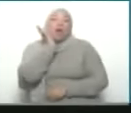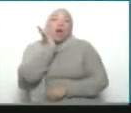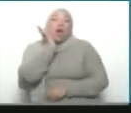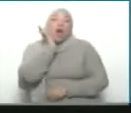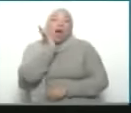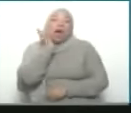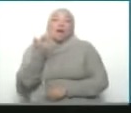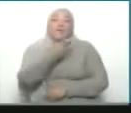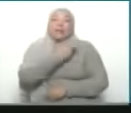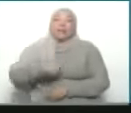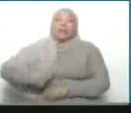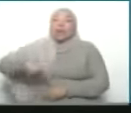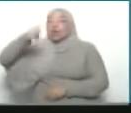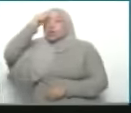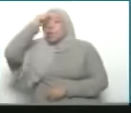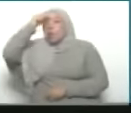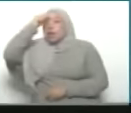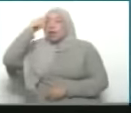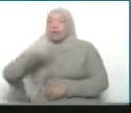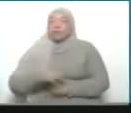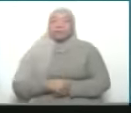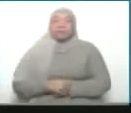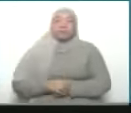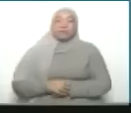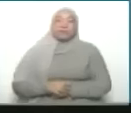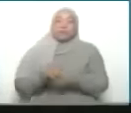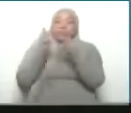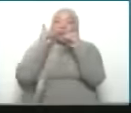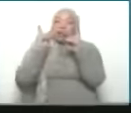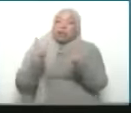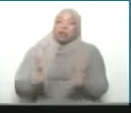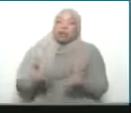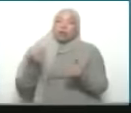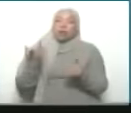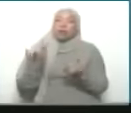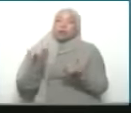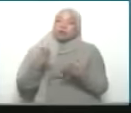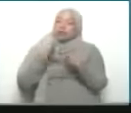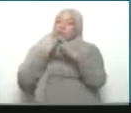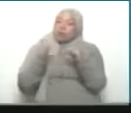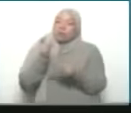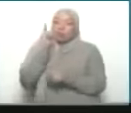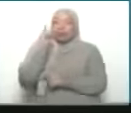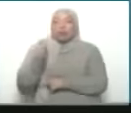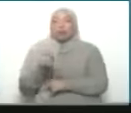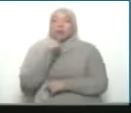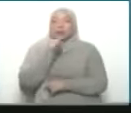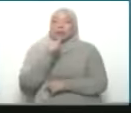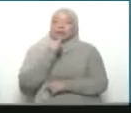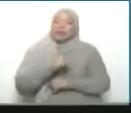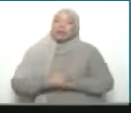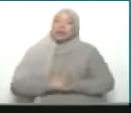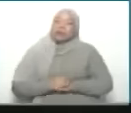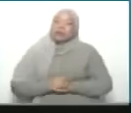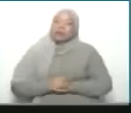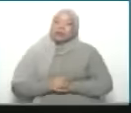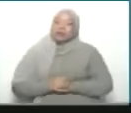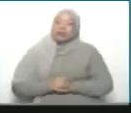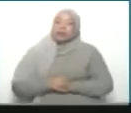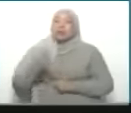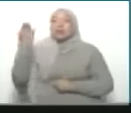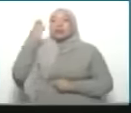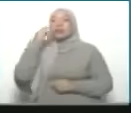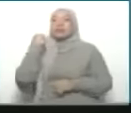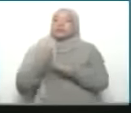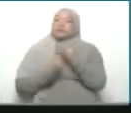de la república de Turquía Turquía totalmente de acuerdo con el presidente de Turquía totalmente de acuerdo sabias